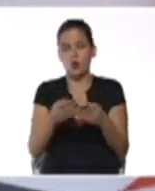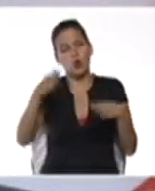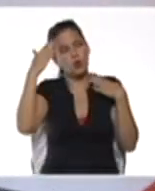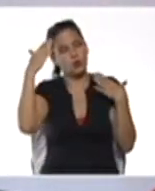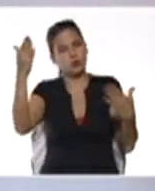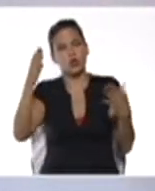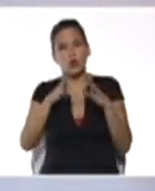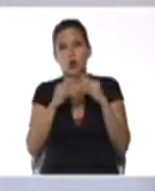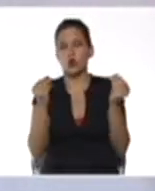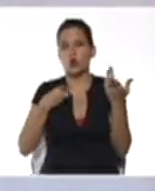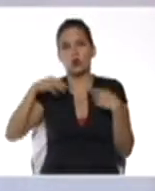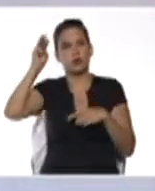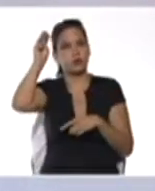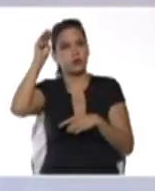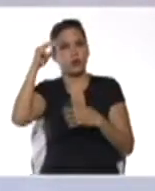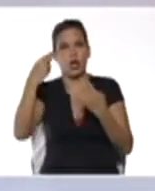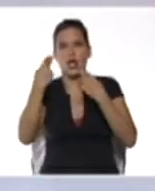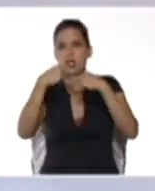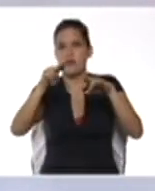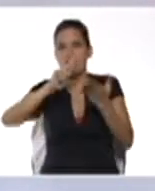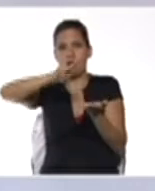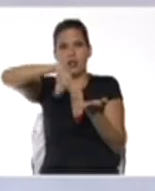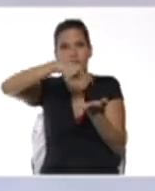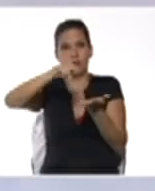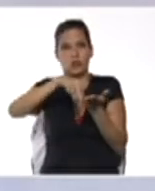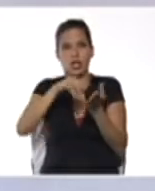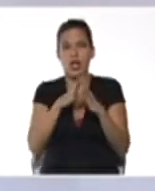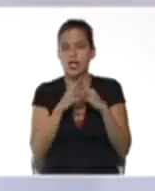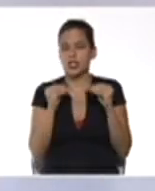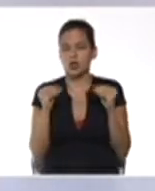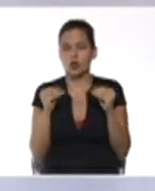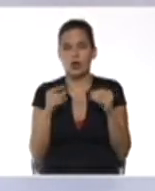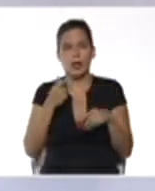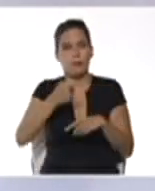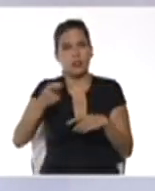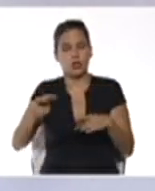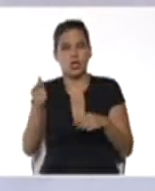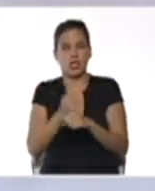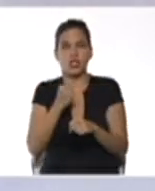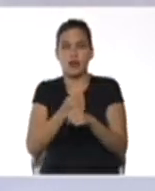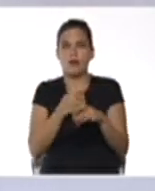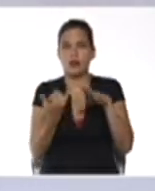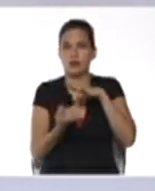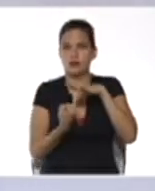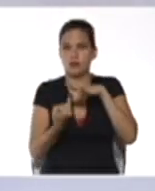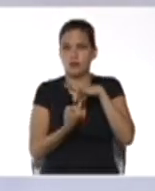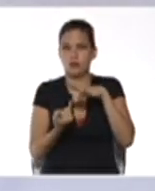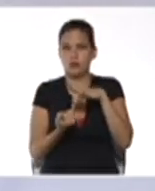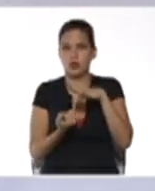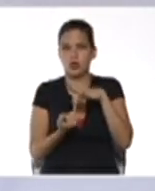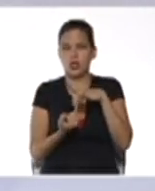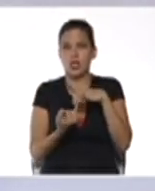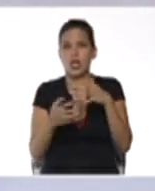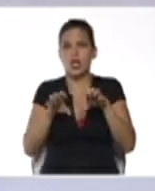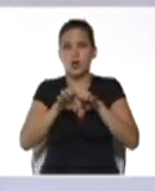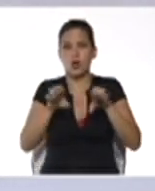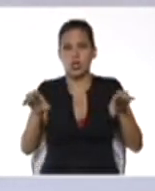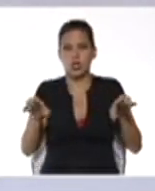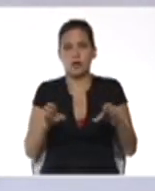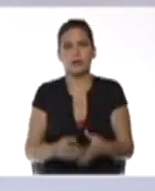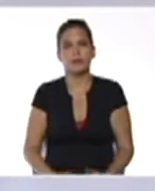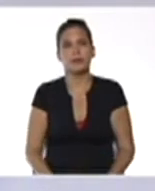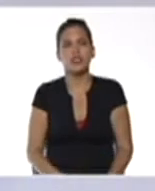nacional, así como al resto del personal de las instituciones educativas, administrativos, obreros y cocineros de la patria,